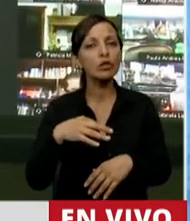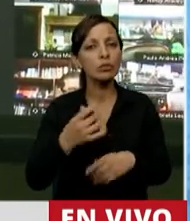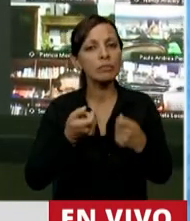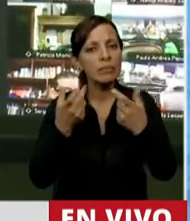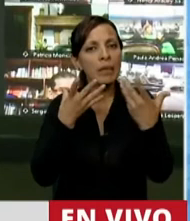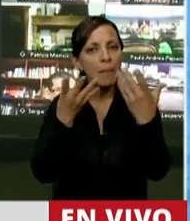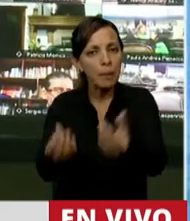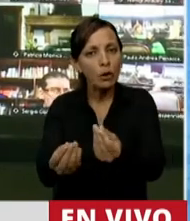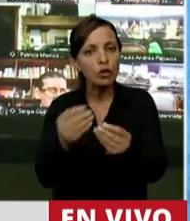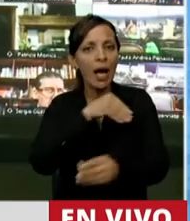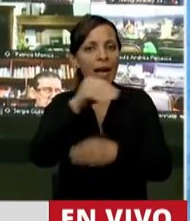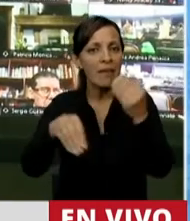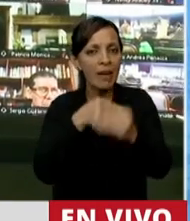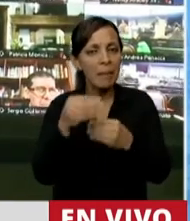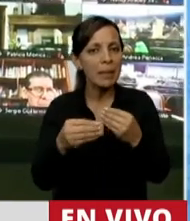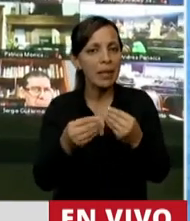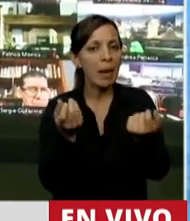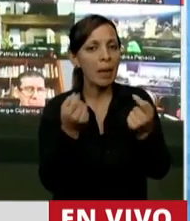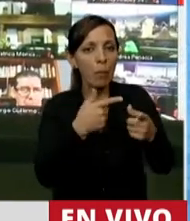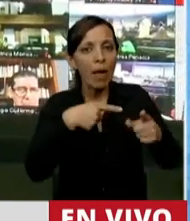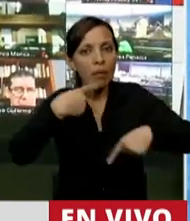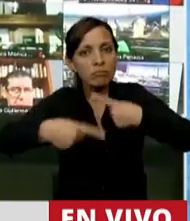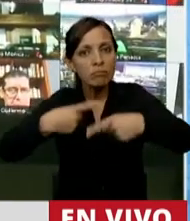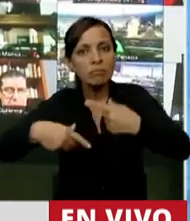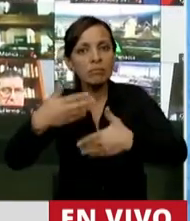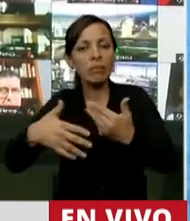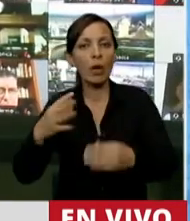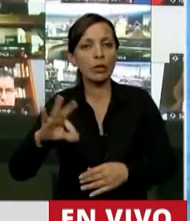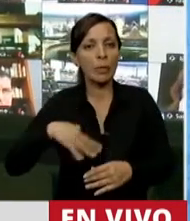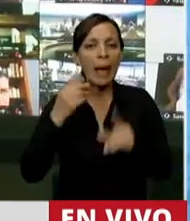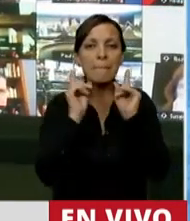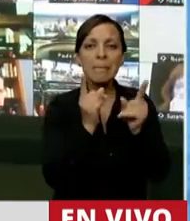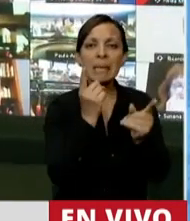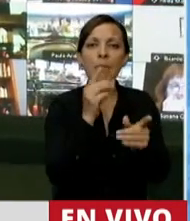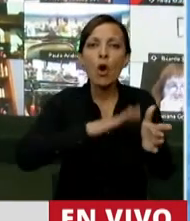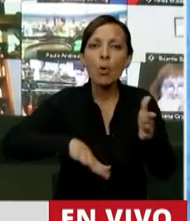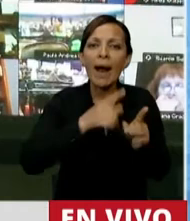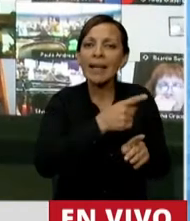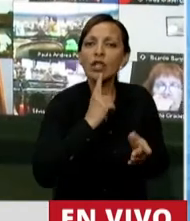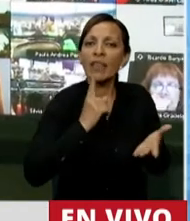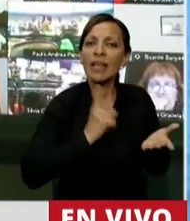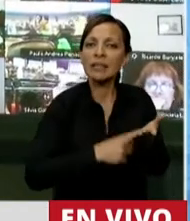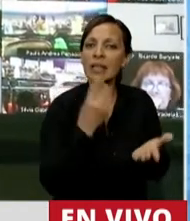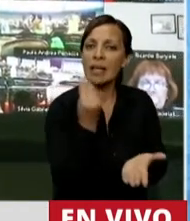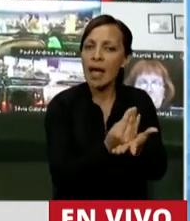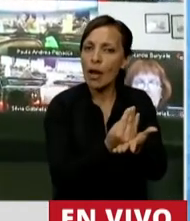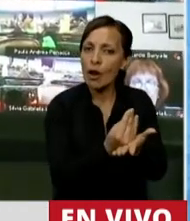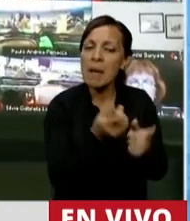garantizarles a todas esas familias poder desarrollar su vida donde han elegido vivir, donde han